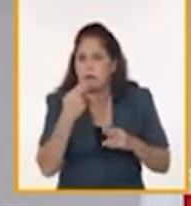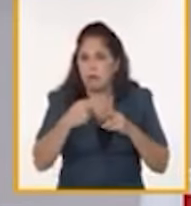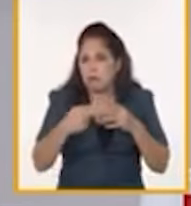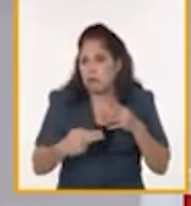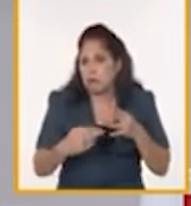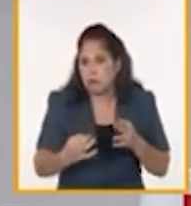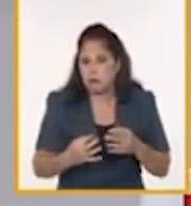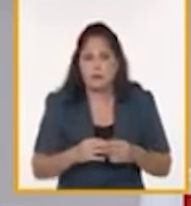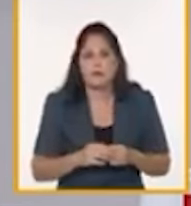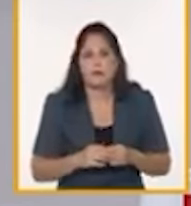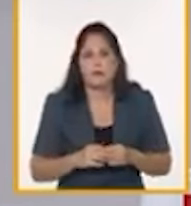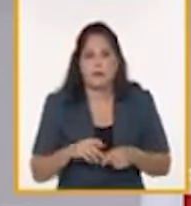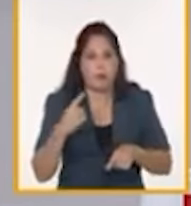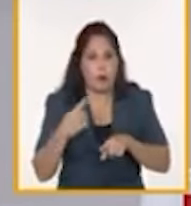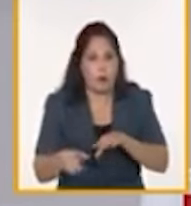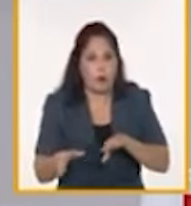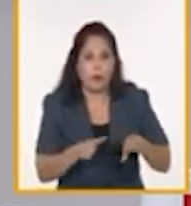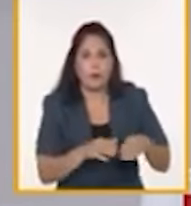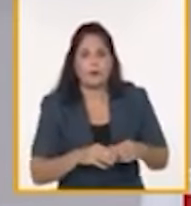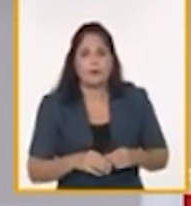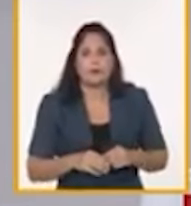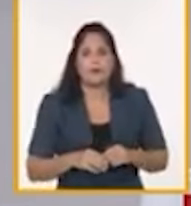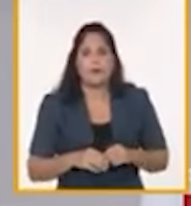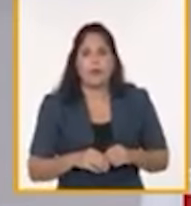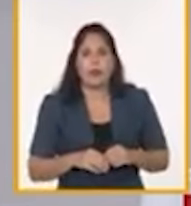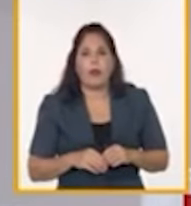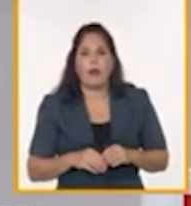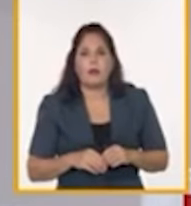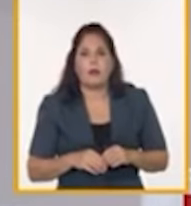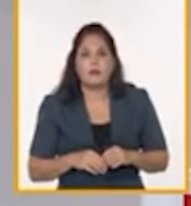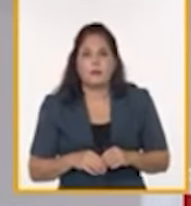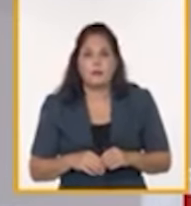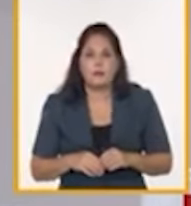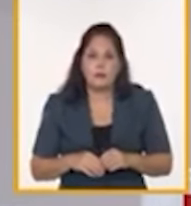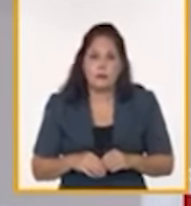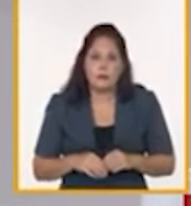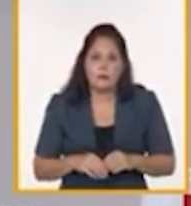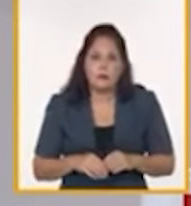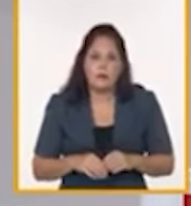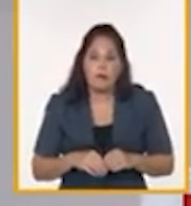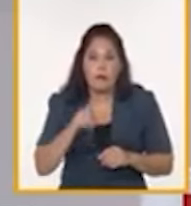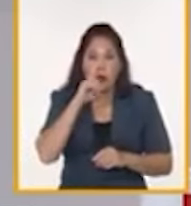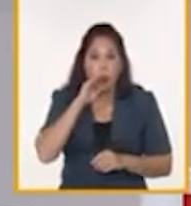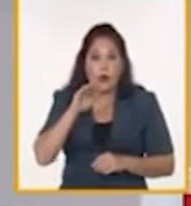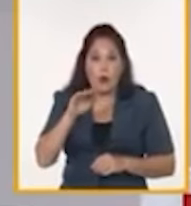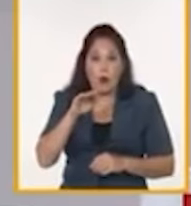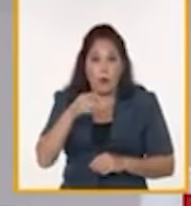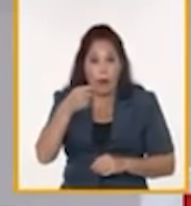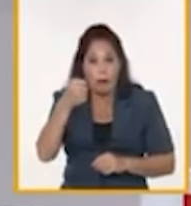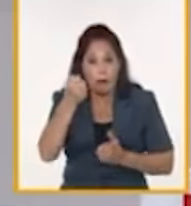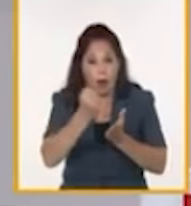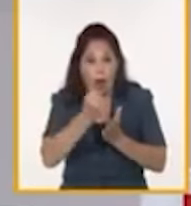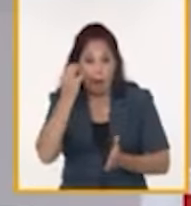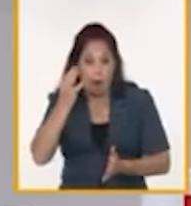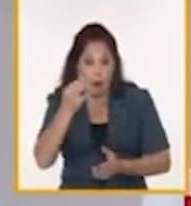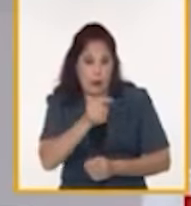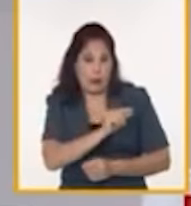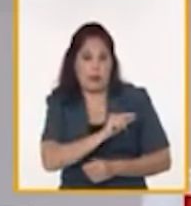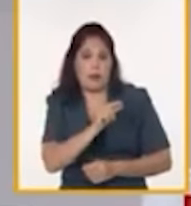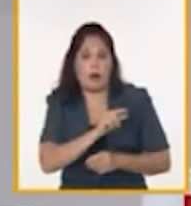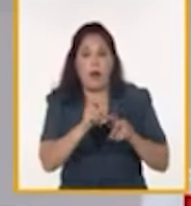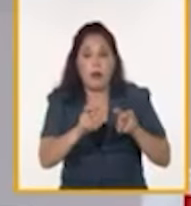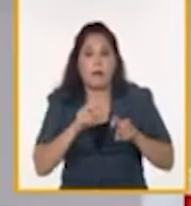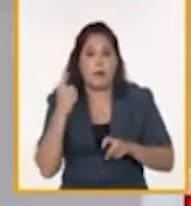trabajadores. Y también, en correspondencia con todas las normas jurídicas aprobadas recientemente por la